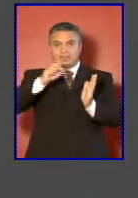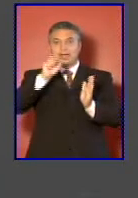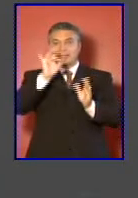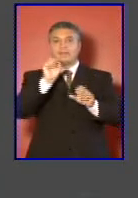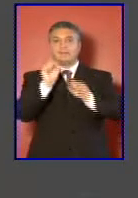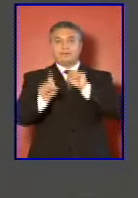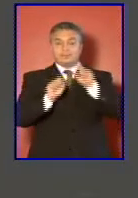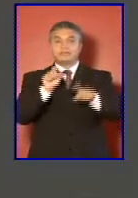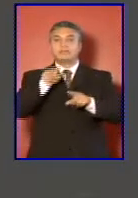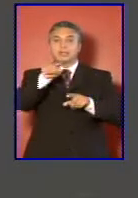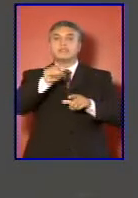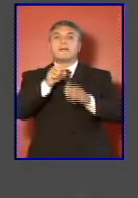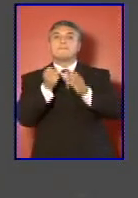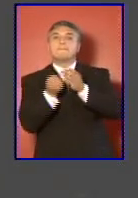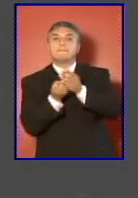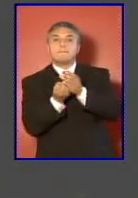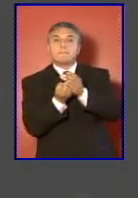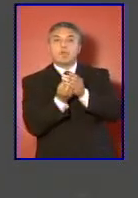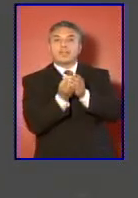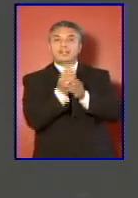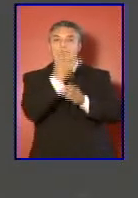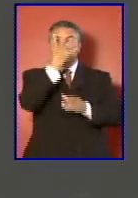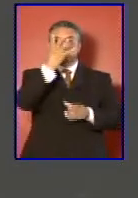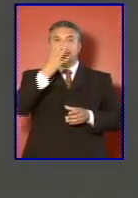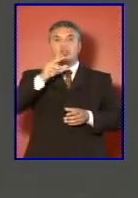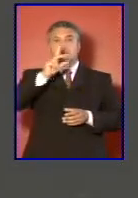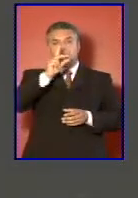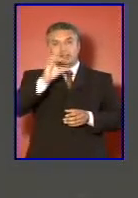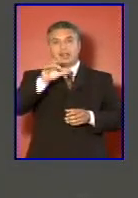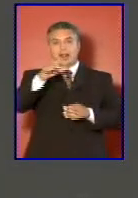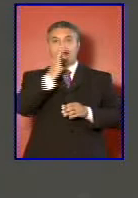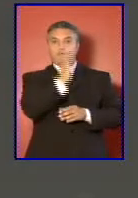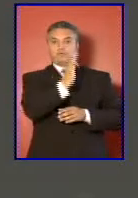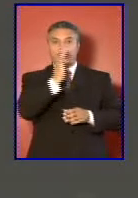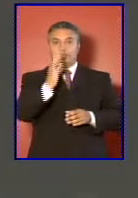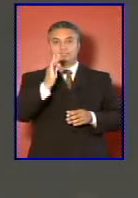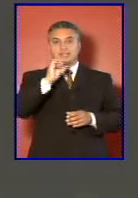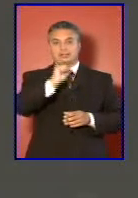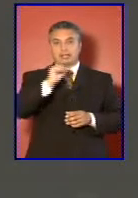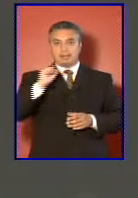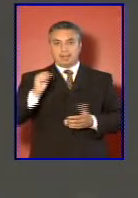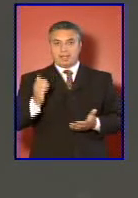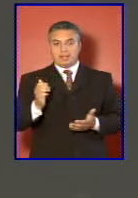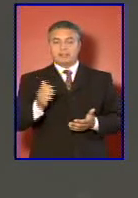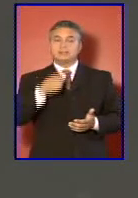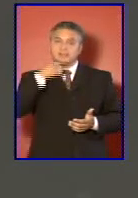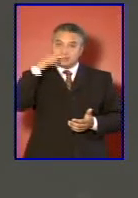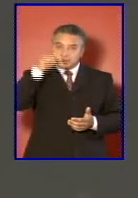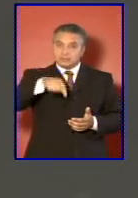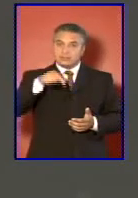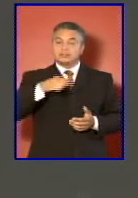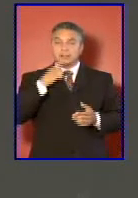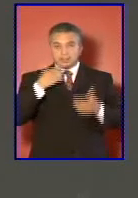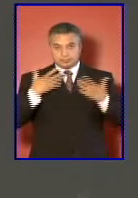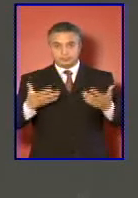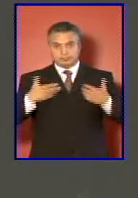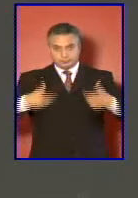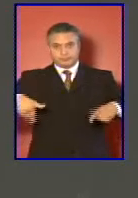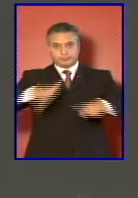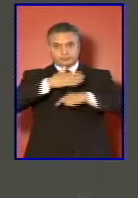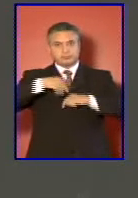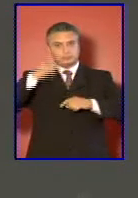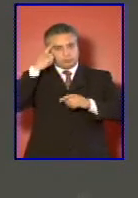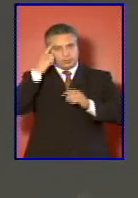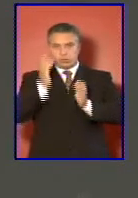modernización de las Fuerzas Armadas. En tal sentido hemos conducido y